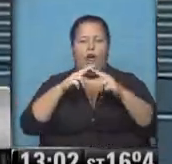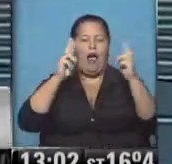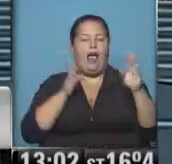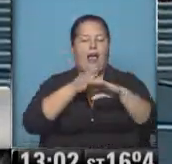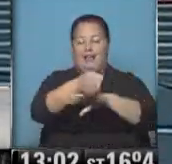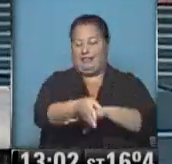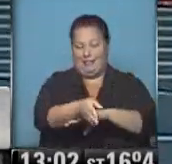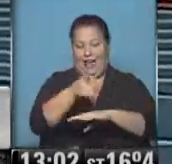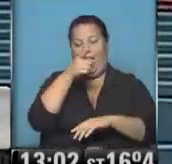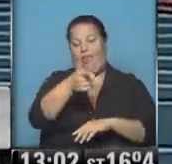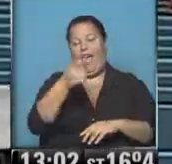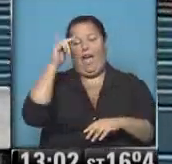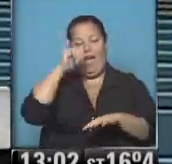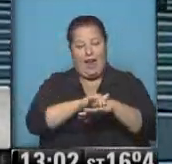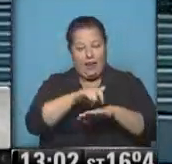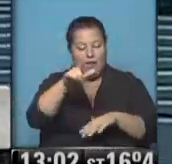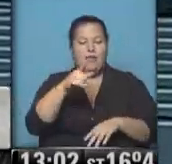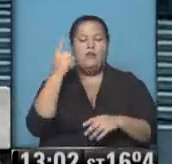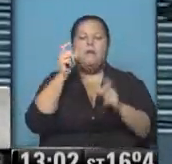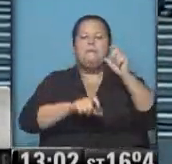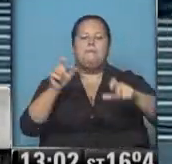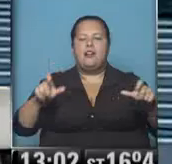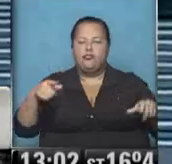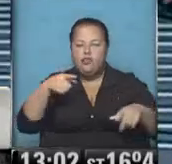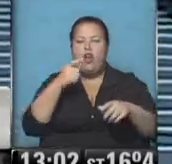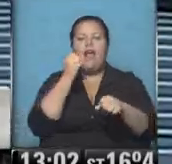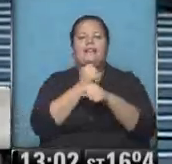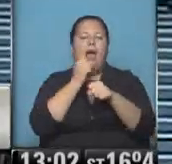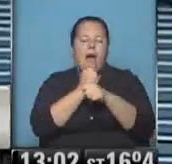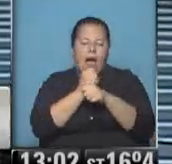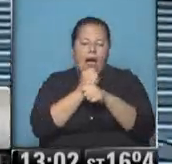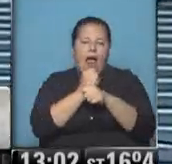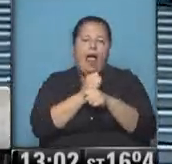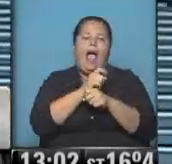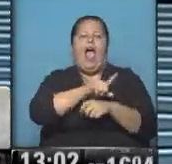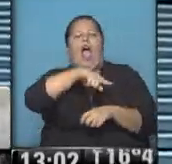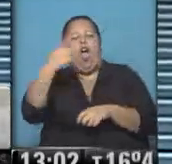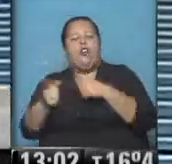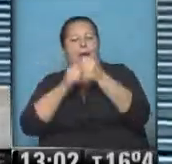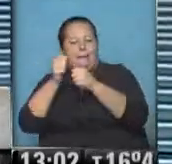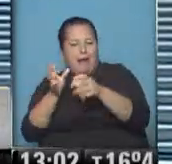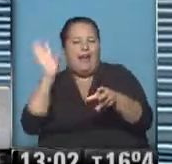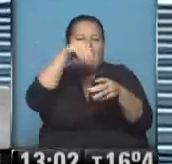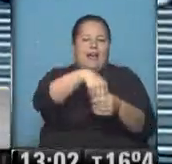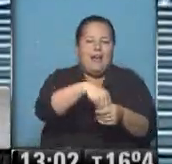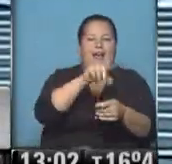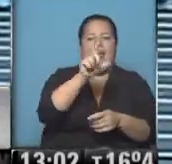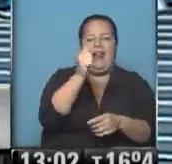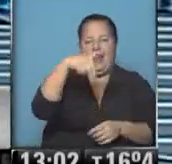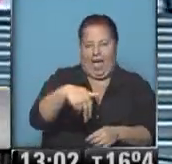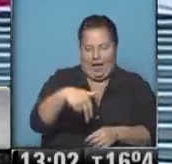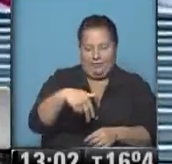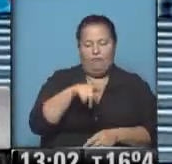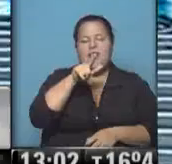al aeropuerto que está llevando adelante un grupo de trabajadores que presta servicios tercerizados a la empresa LAN.